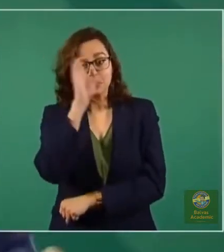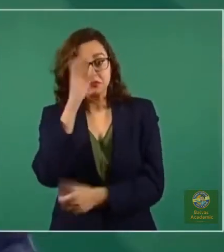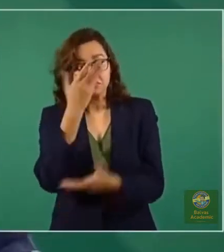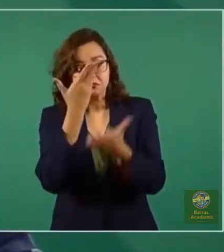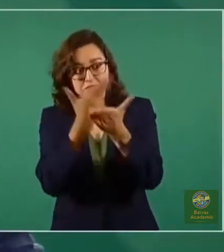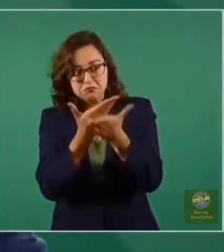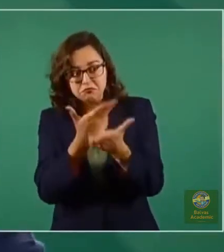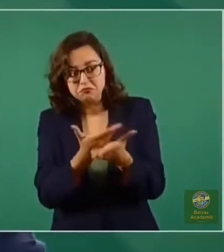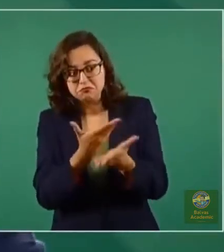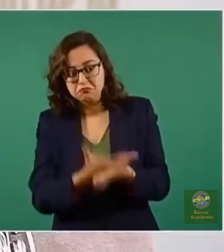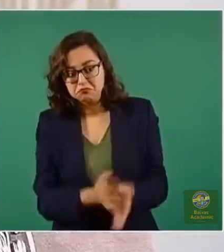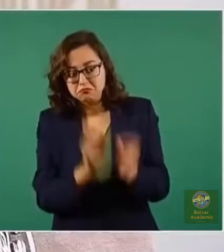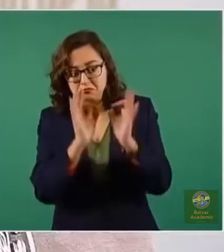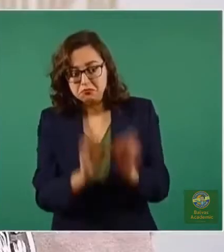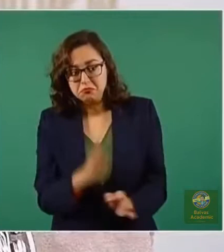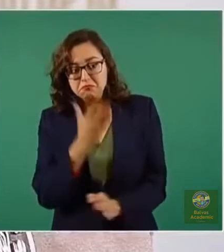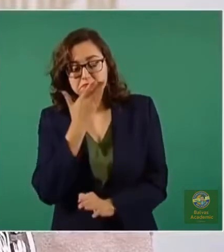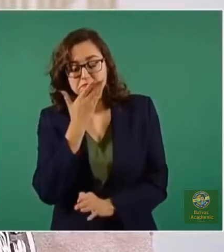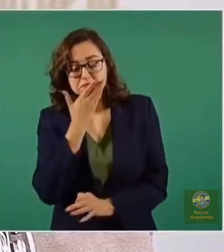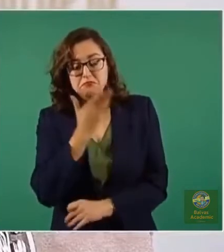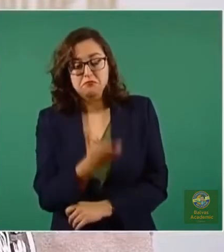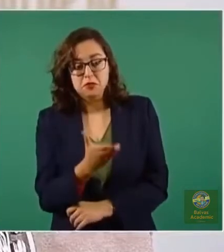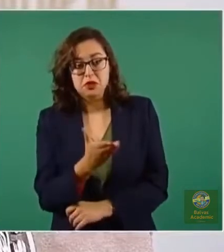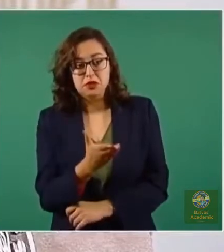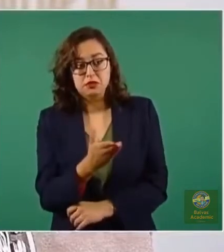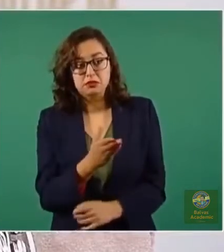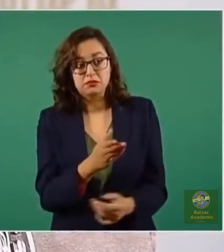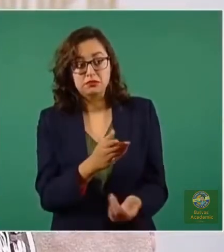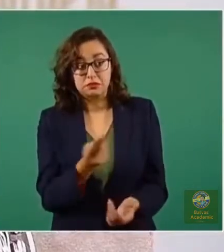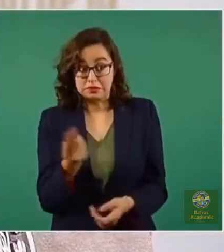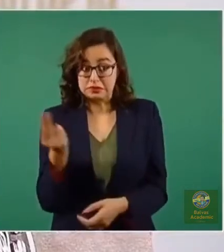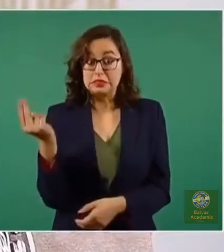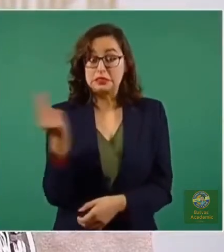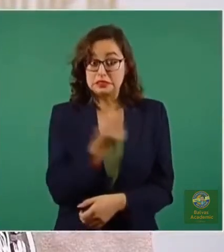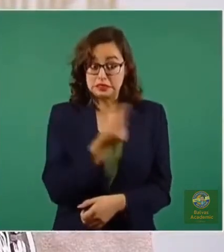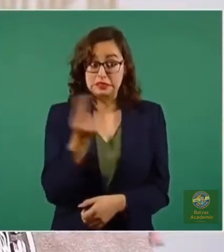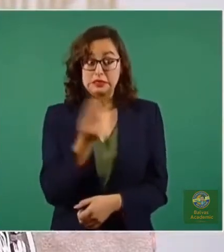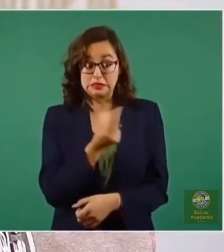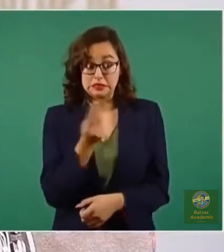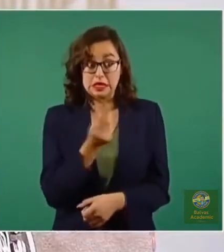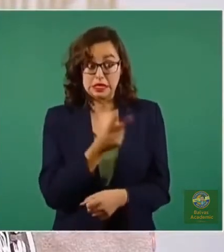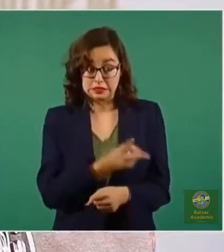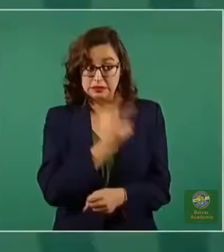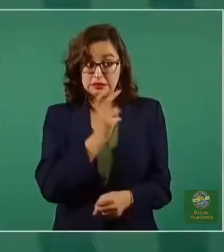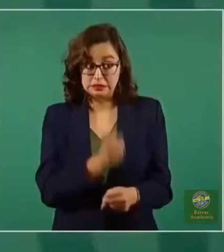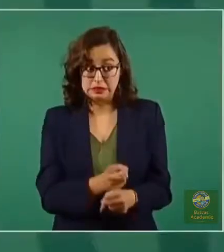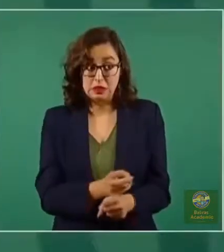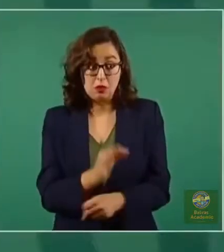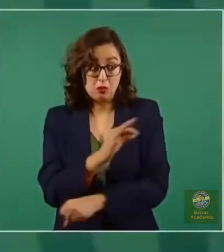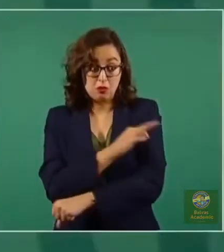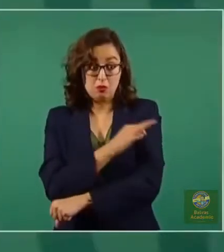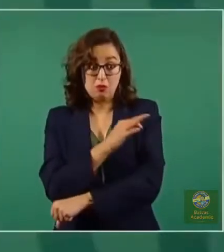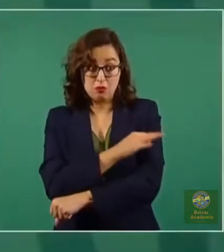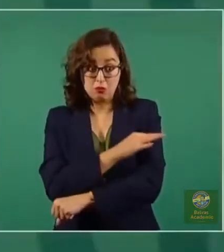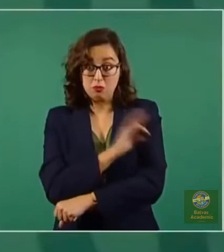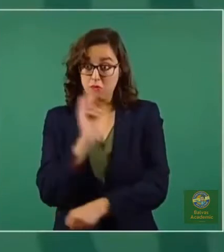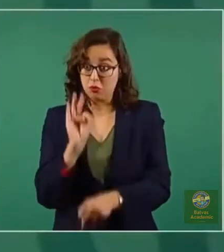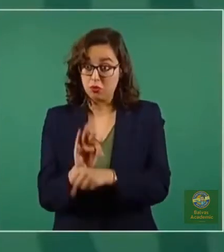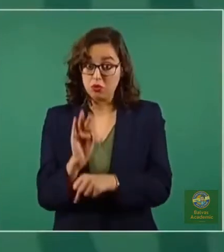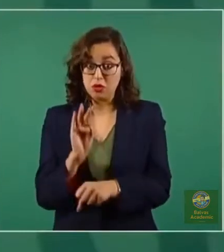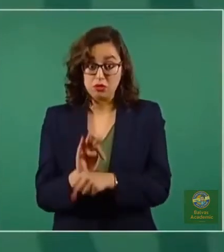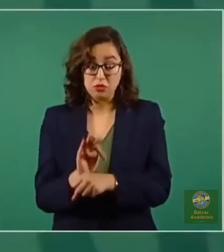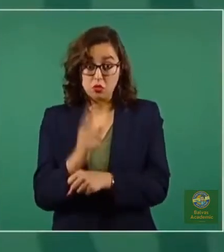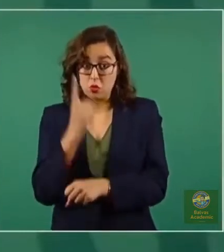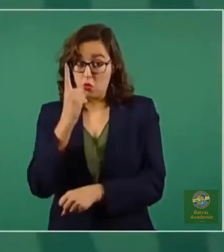robusta, consistente, que mostrara que se redujera la potencia protectora de las vacunas.